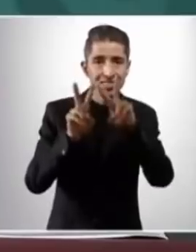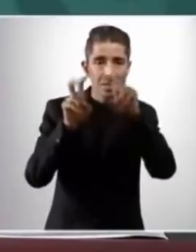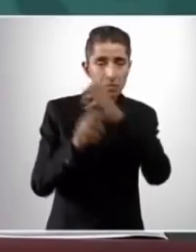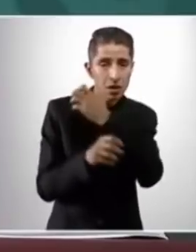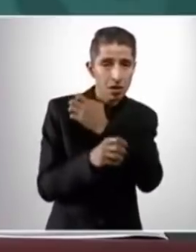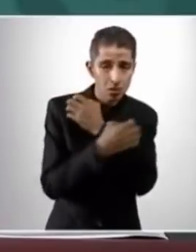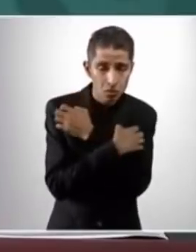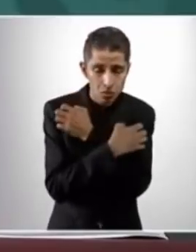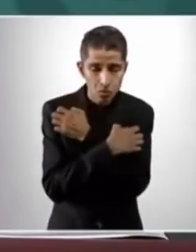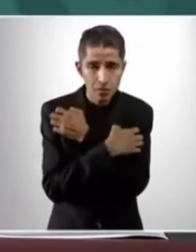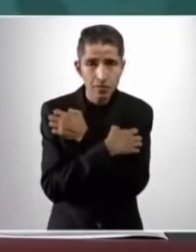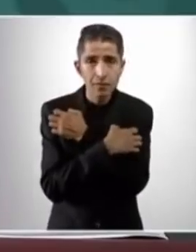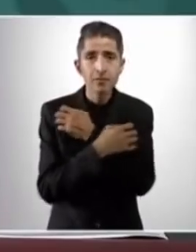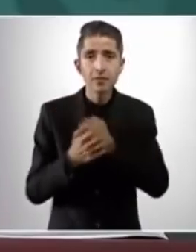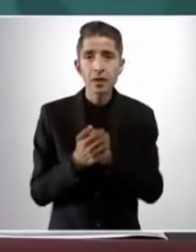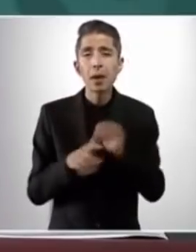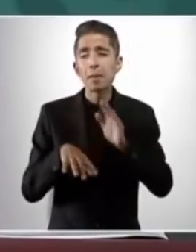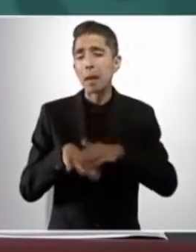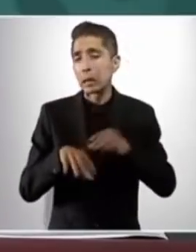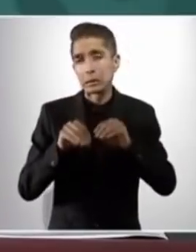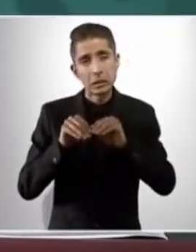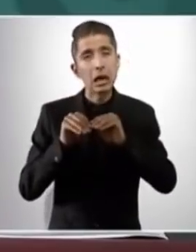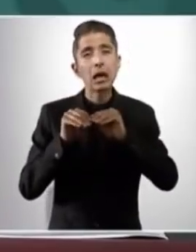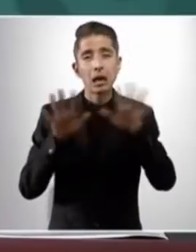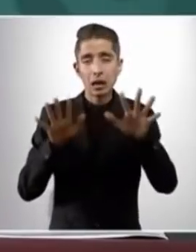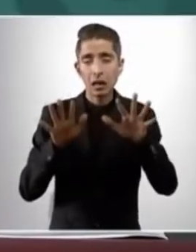muy claramente.